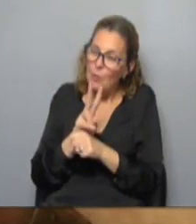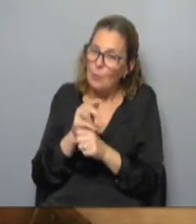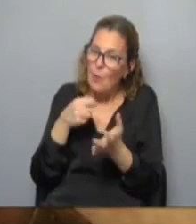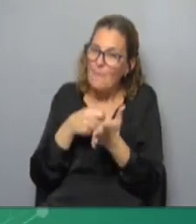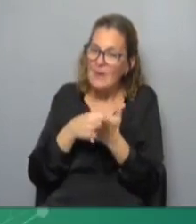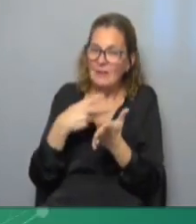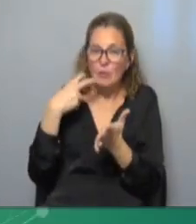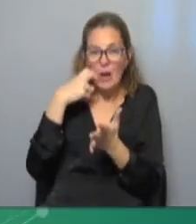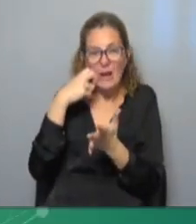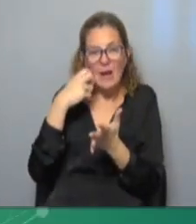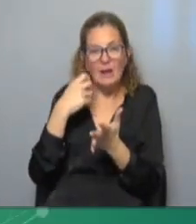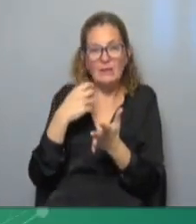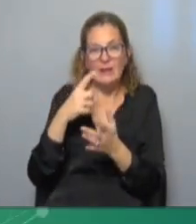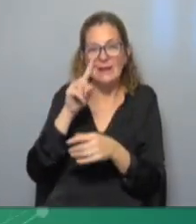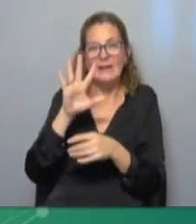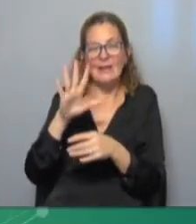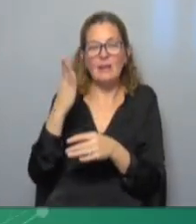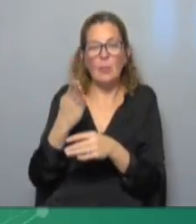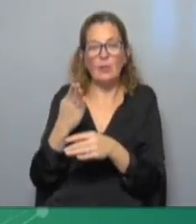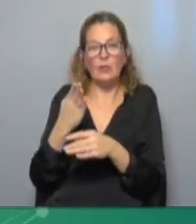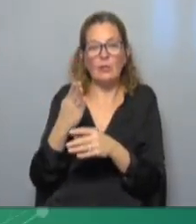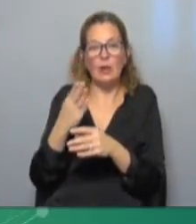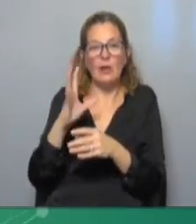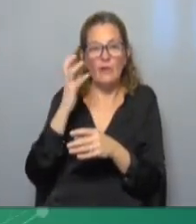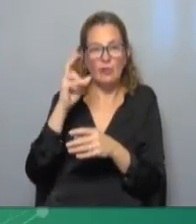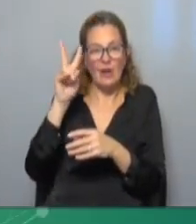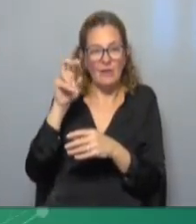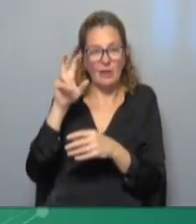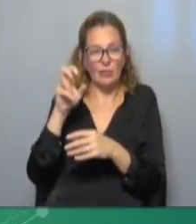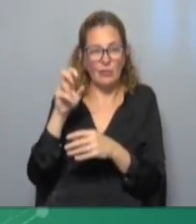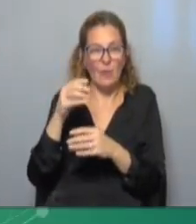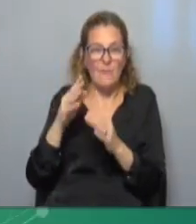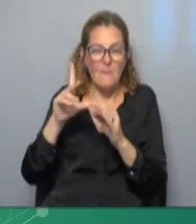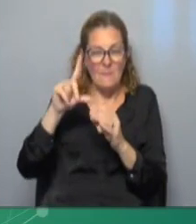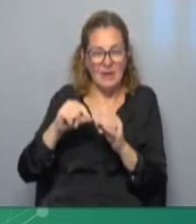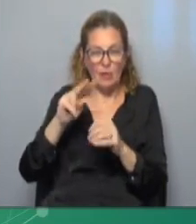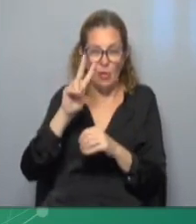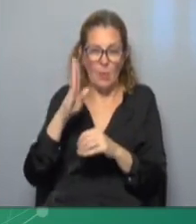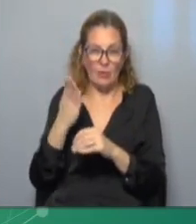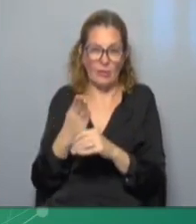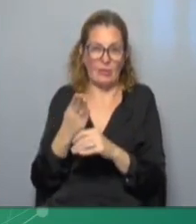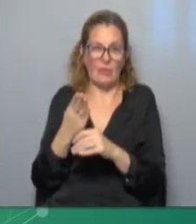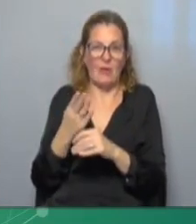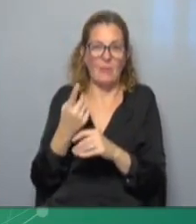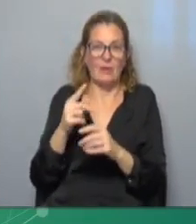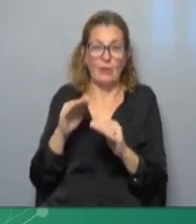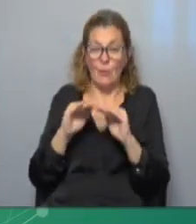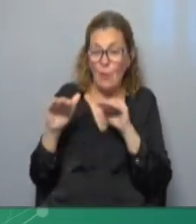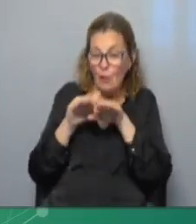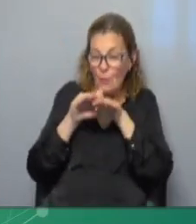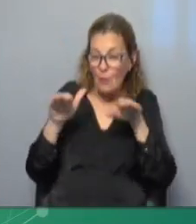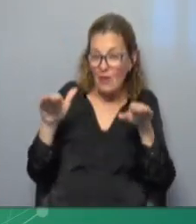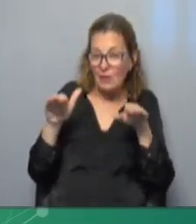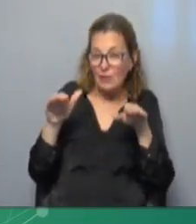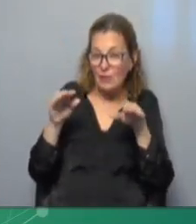precio de la carne está aproximadamente en un 15% y de frutas y verduras en algo menos de 2% ahora estos son como